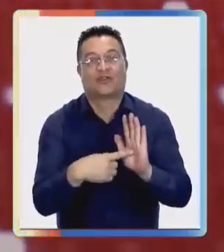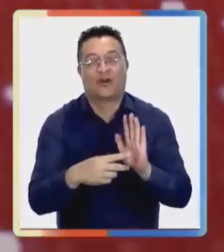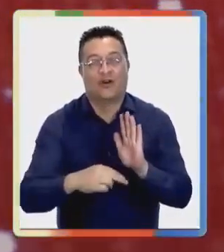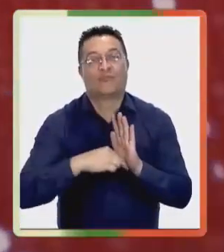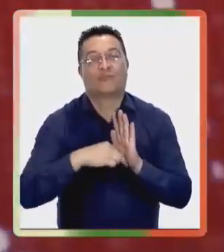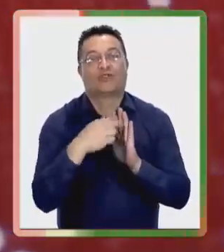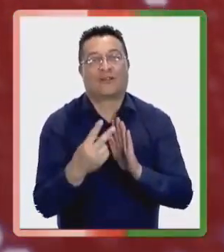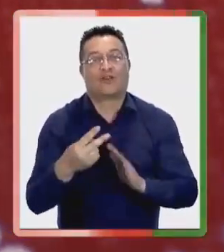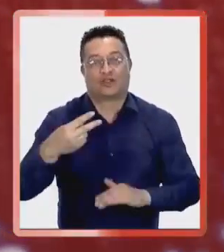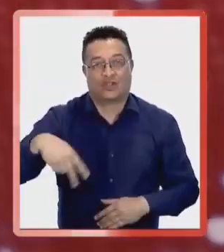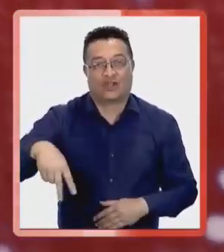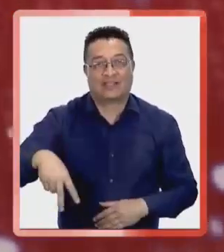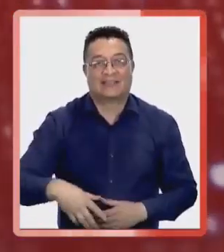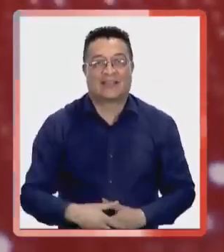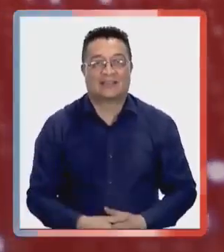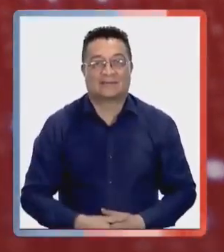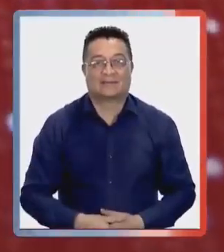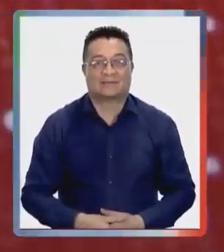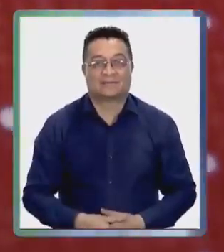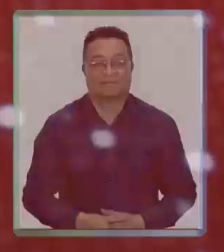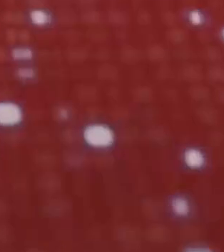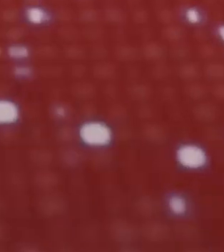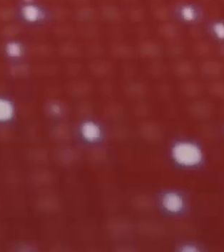Portavoz Noticias.